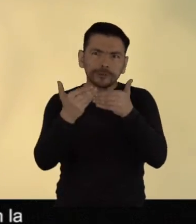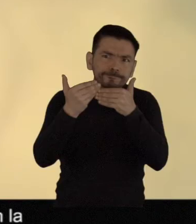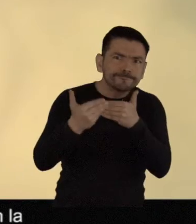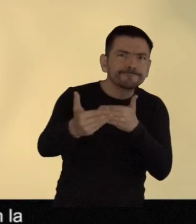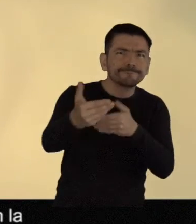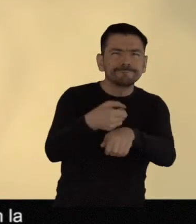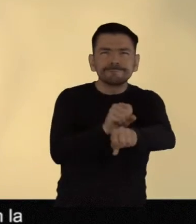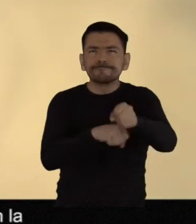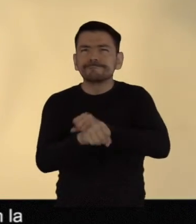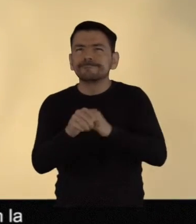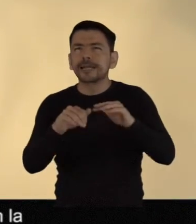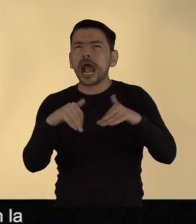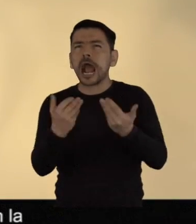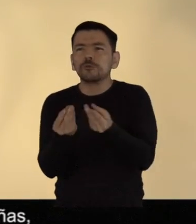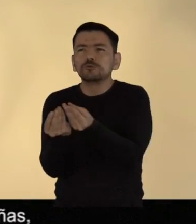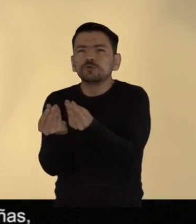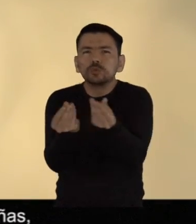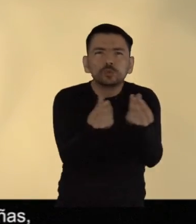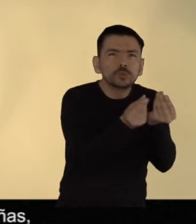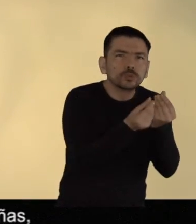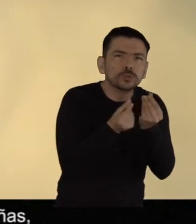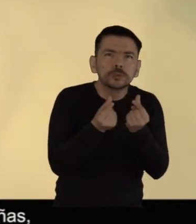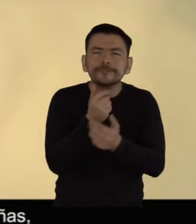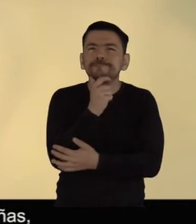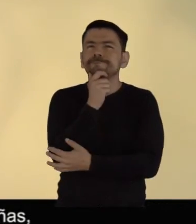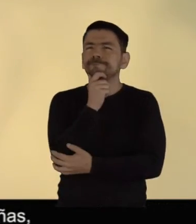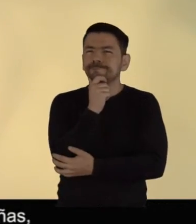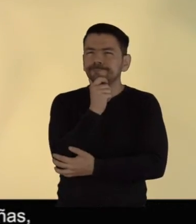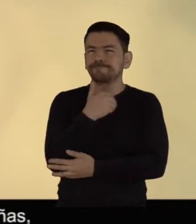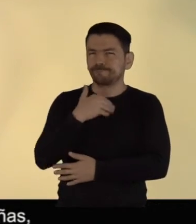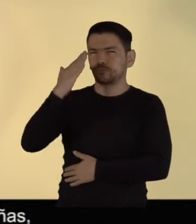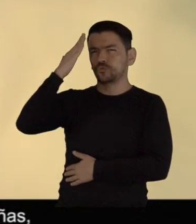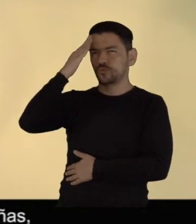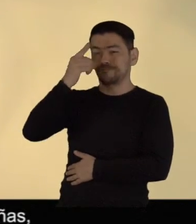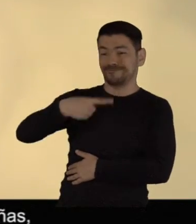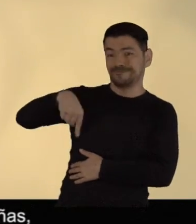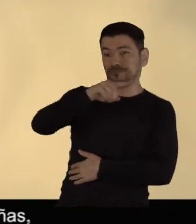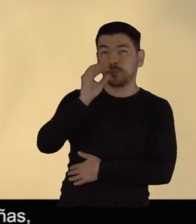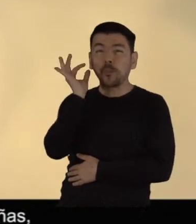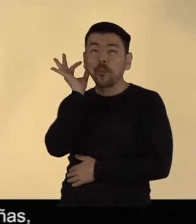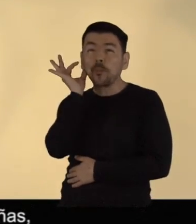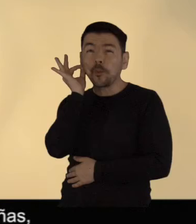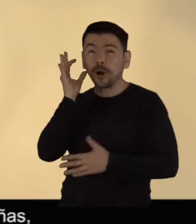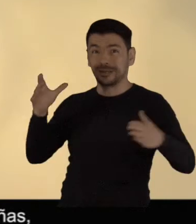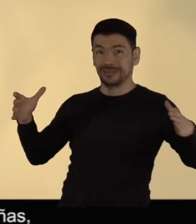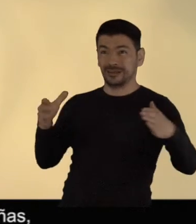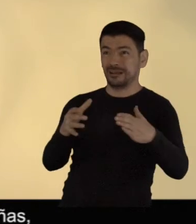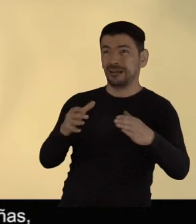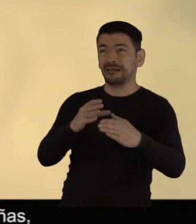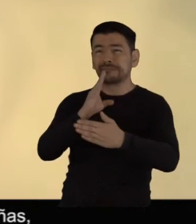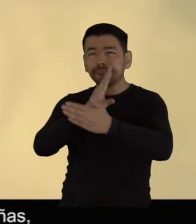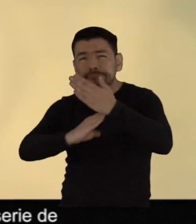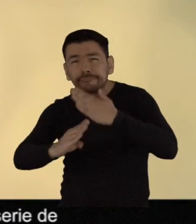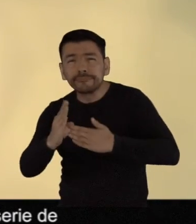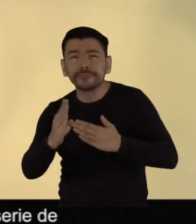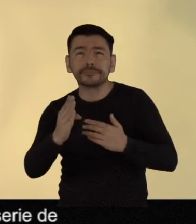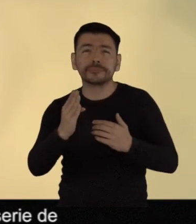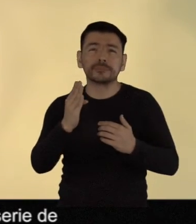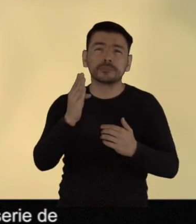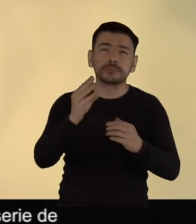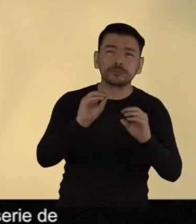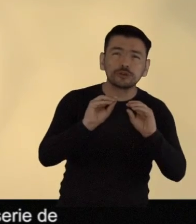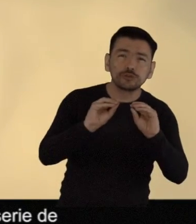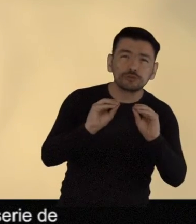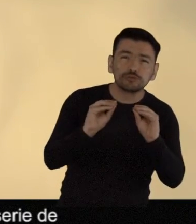promoción y protección de sus derechos. Por un lado, sabemos que las niñas, adolescentes y mujeres indígenas han